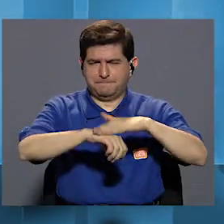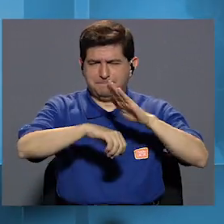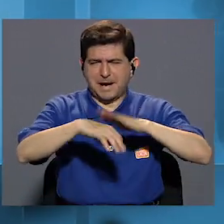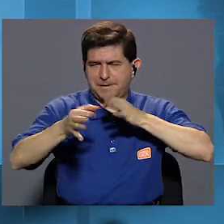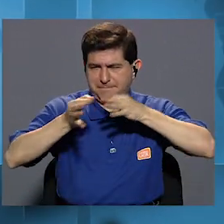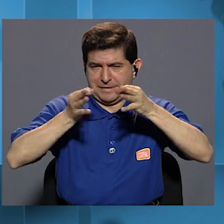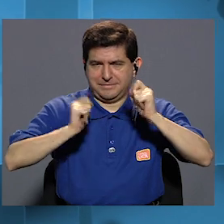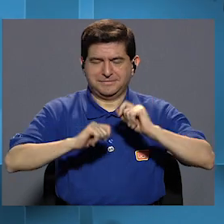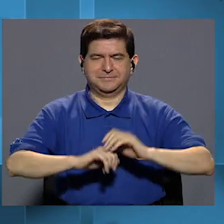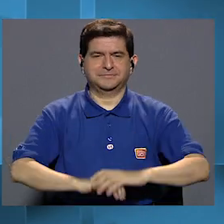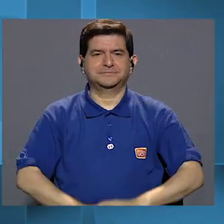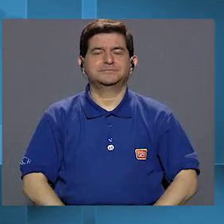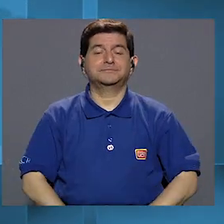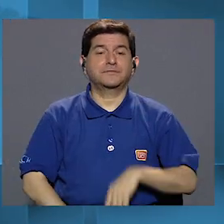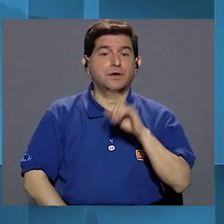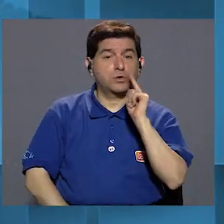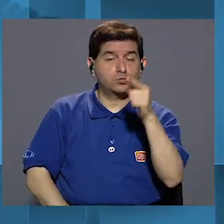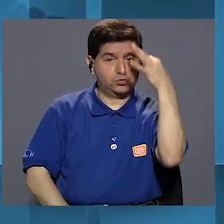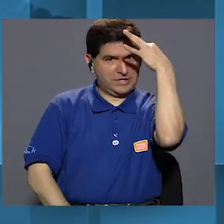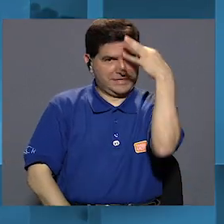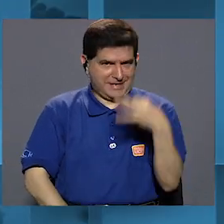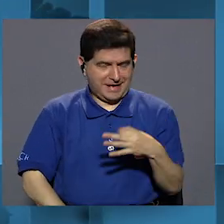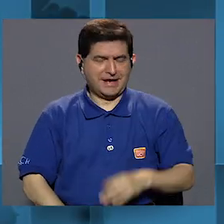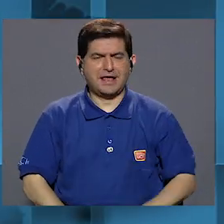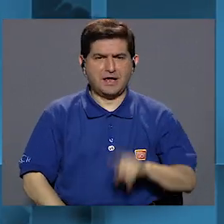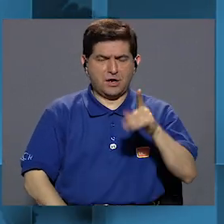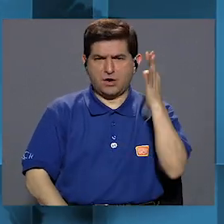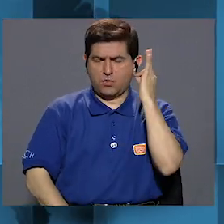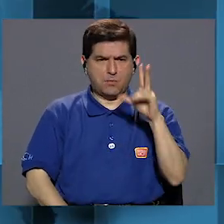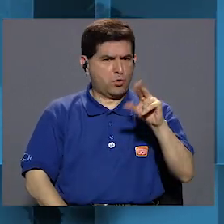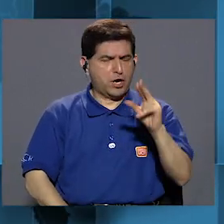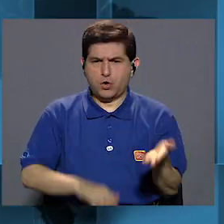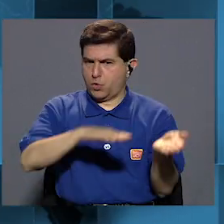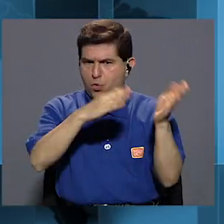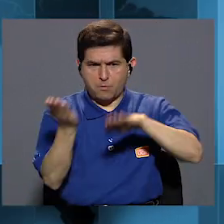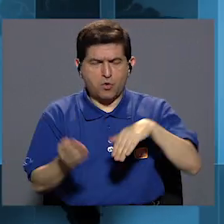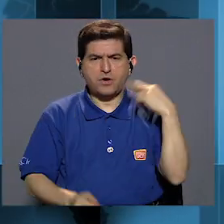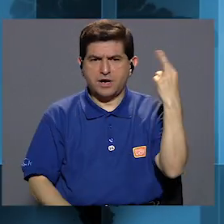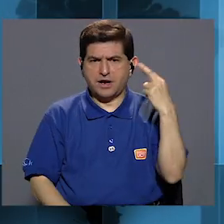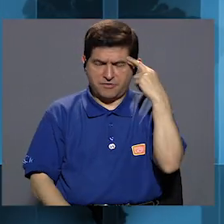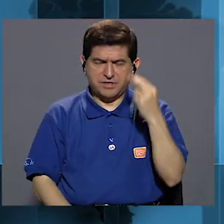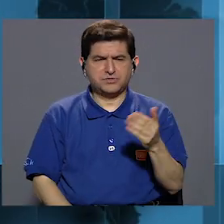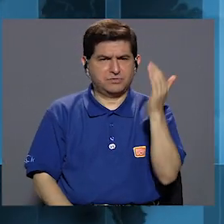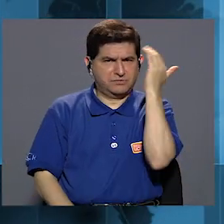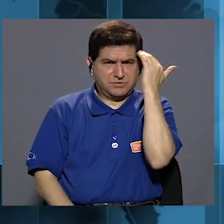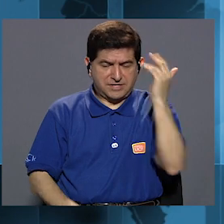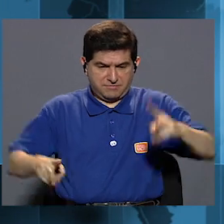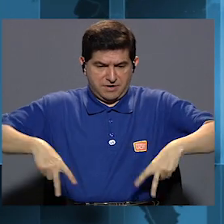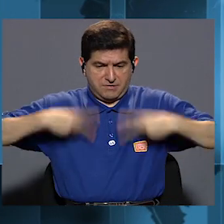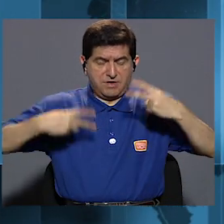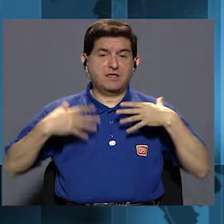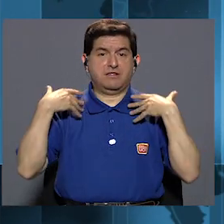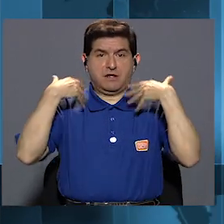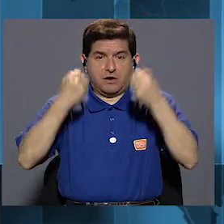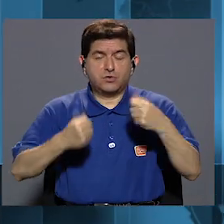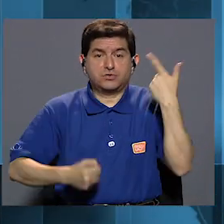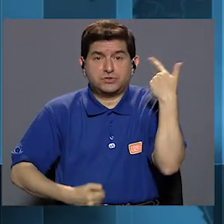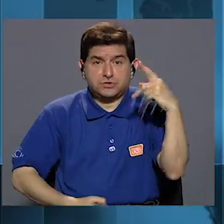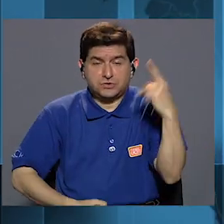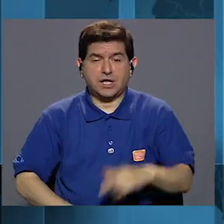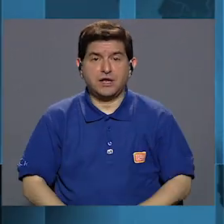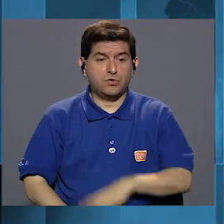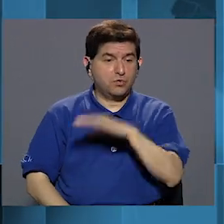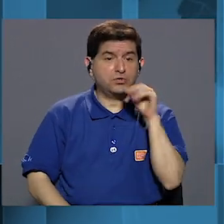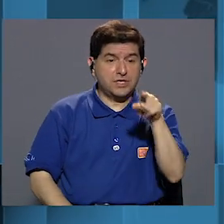Déjeme ponerlo de esta forma. Si usted cree que ninguna mujer debiera morir por desconocer que su vida o su salud